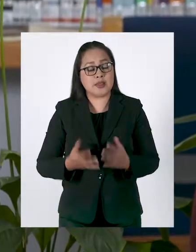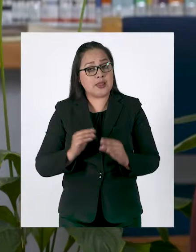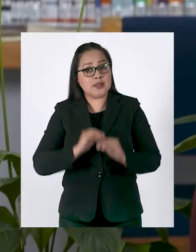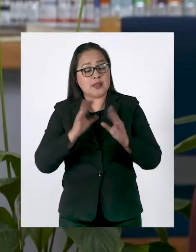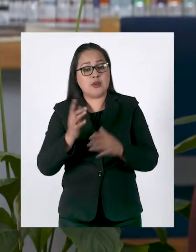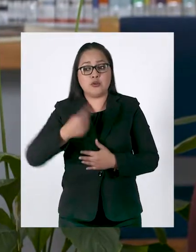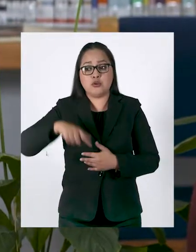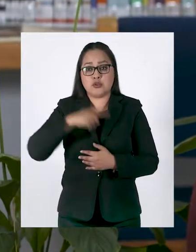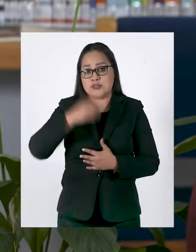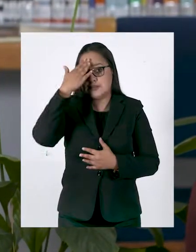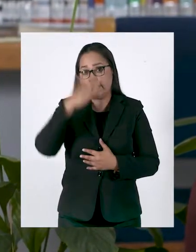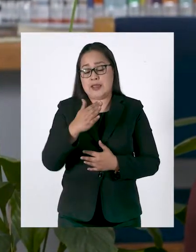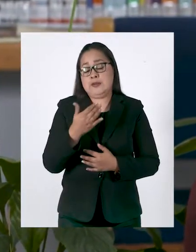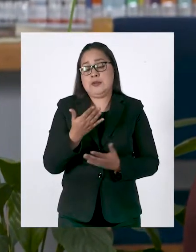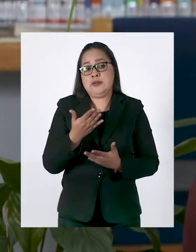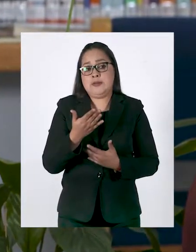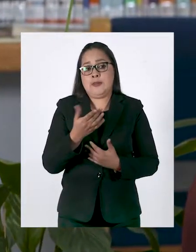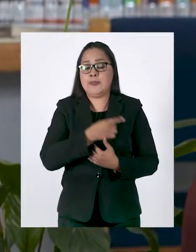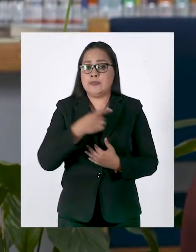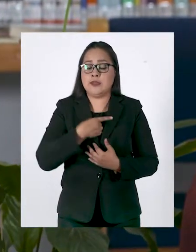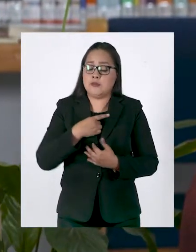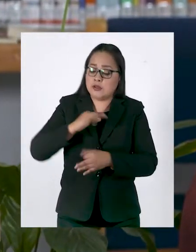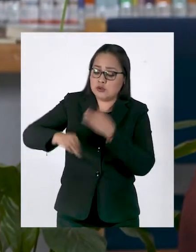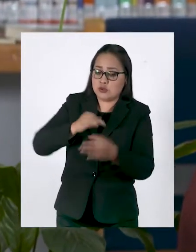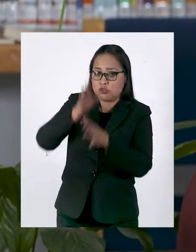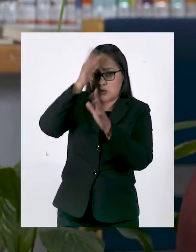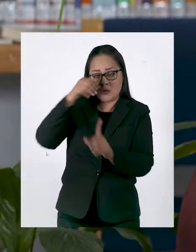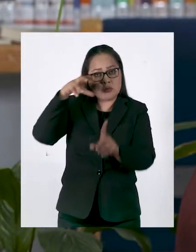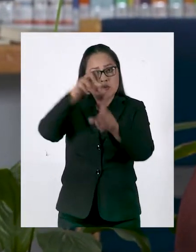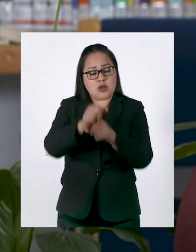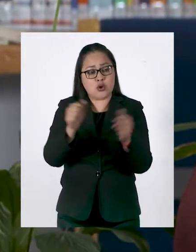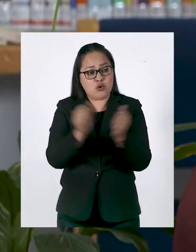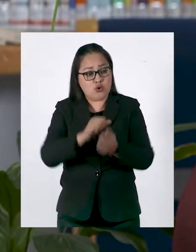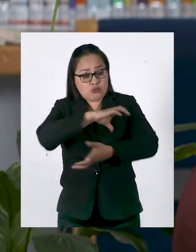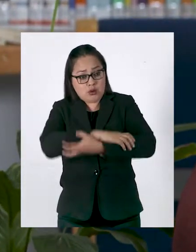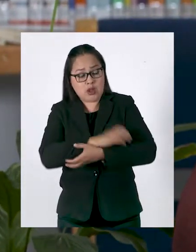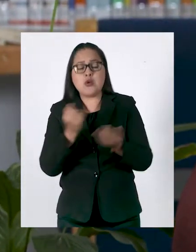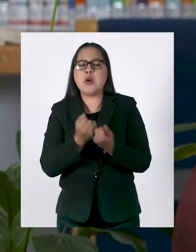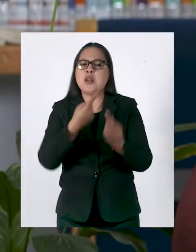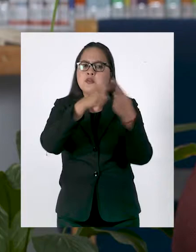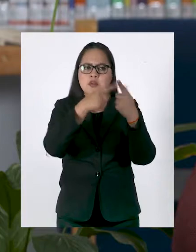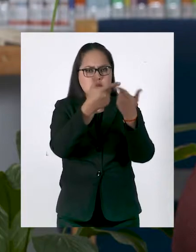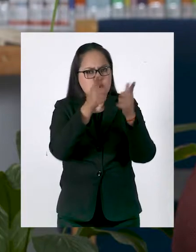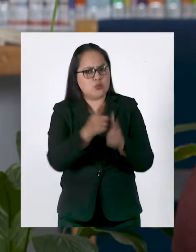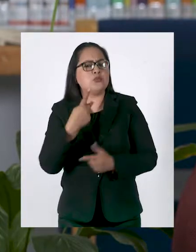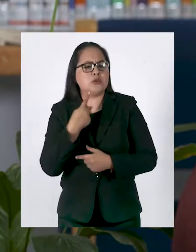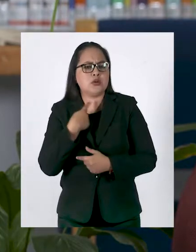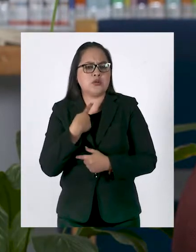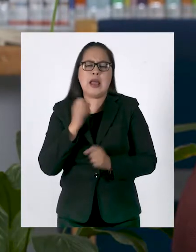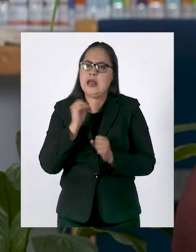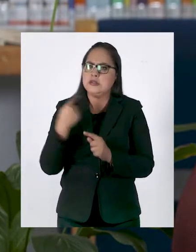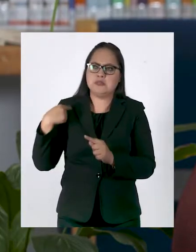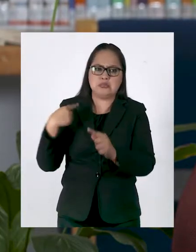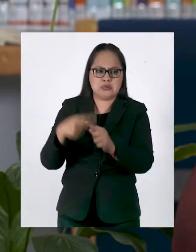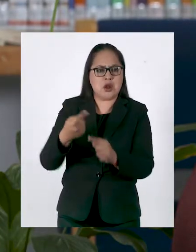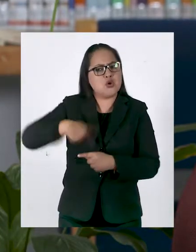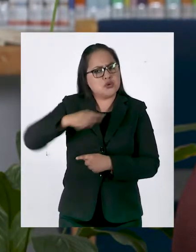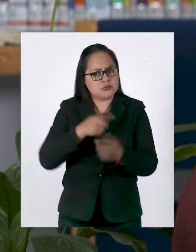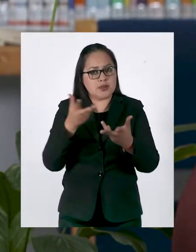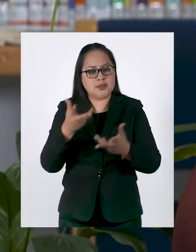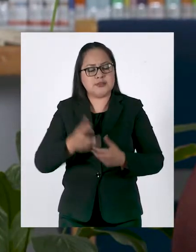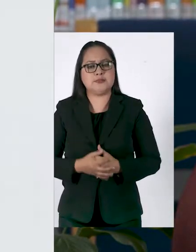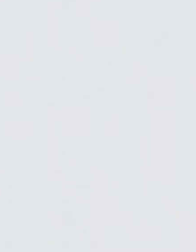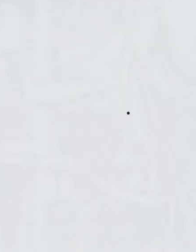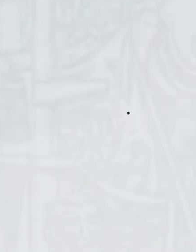Realmente, creemos que tenemos que alcanzar los acuerdos no solo con nuestros aliados, sino con las otras fuerzas políticas y así es como lo hemos venido